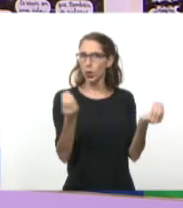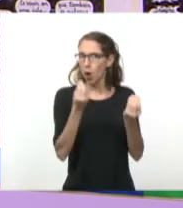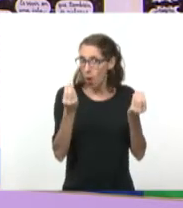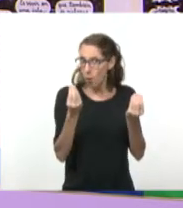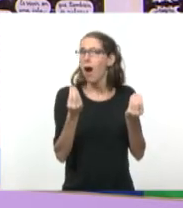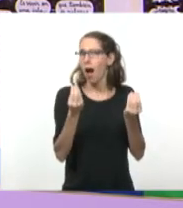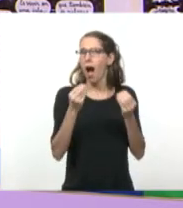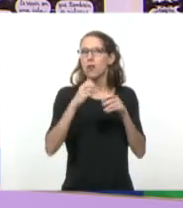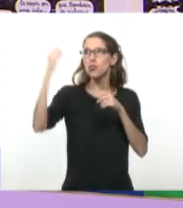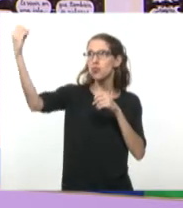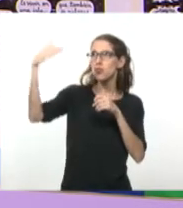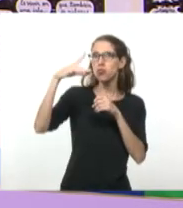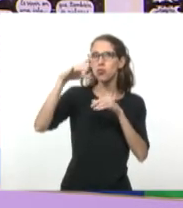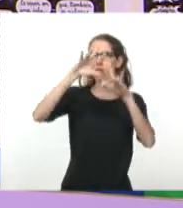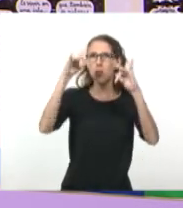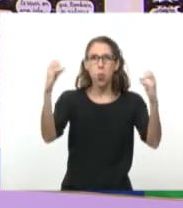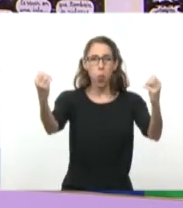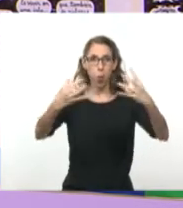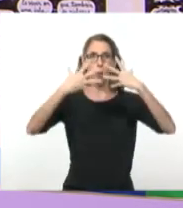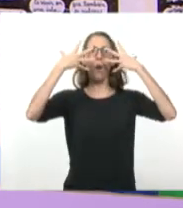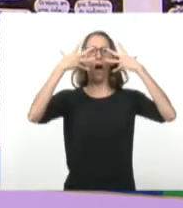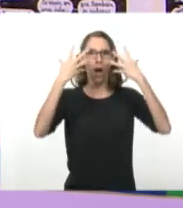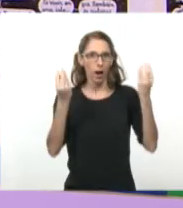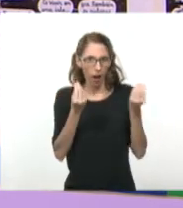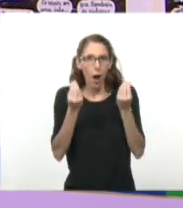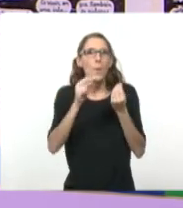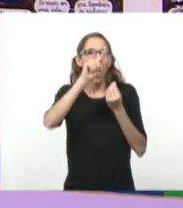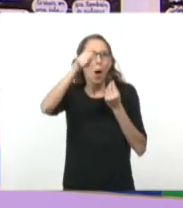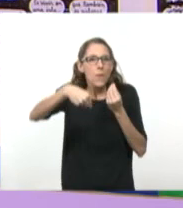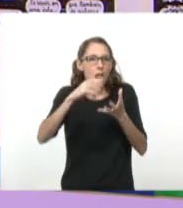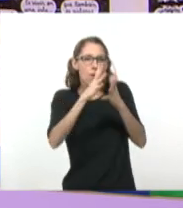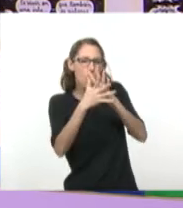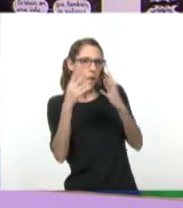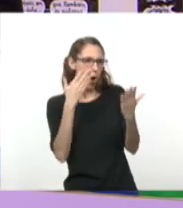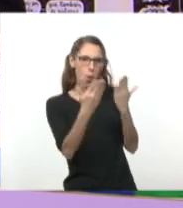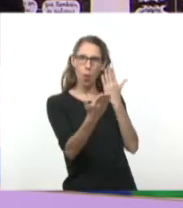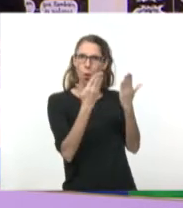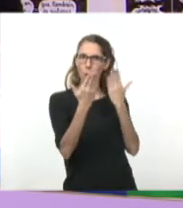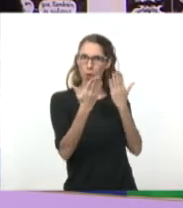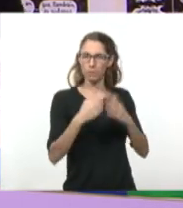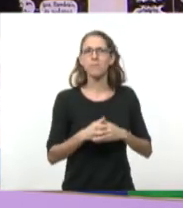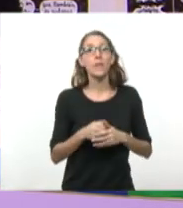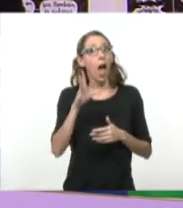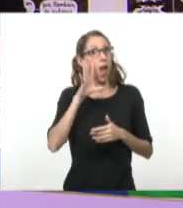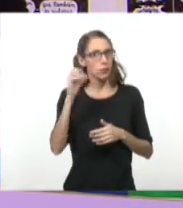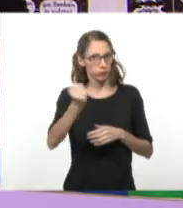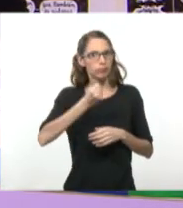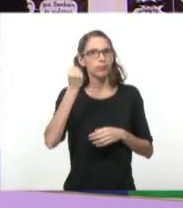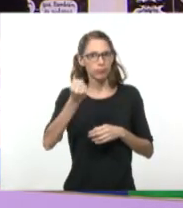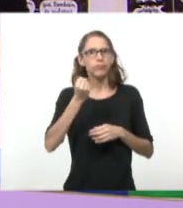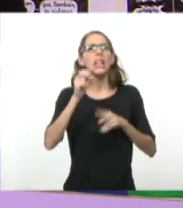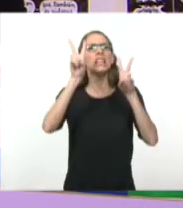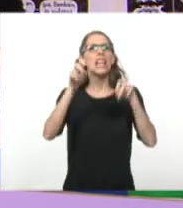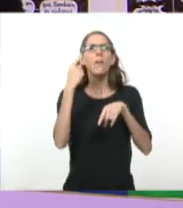estos rayos de luz y cómo se da todo este fenómeno óptico. Otra cosa que no es un dato menor sobre la visión